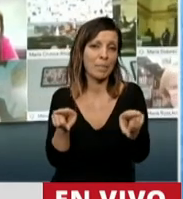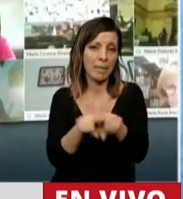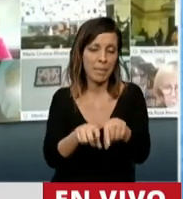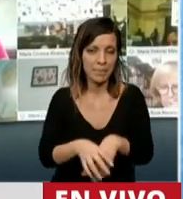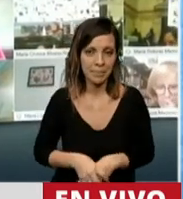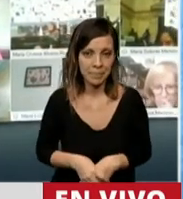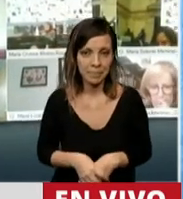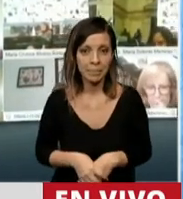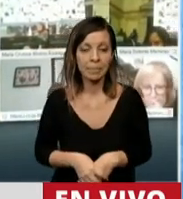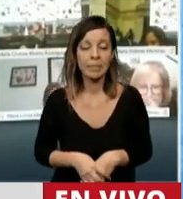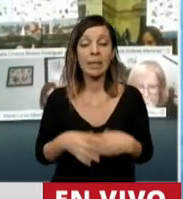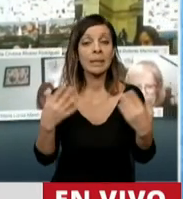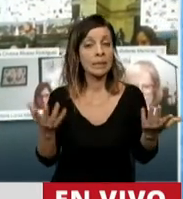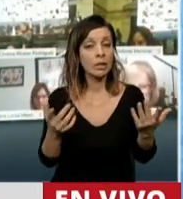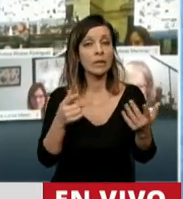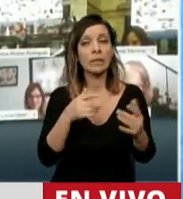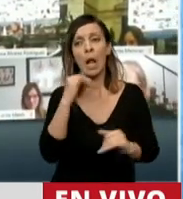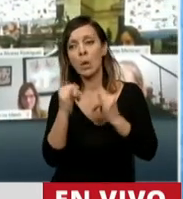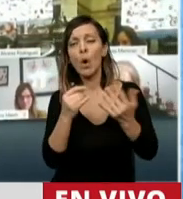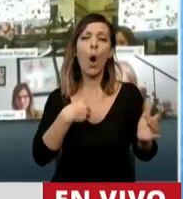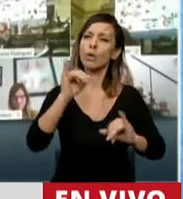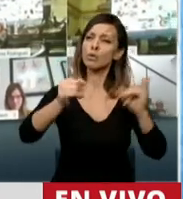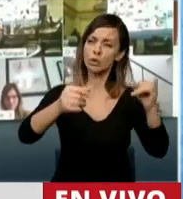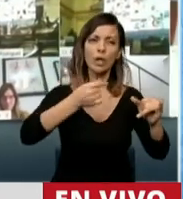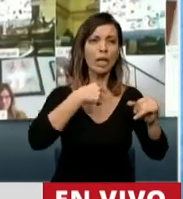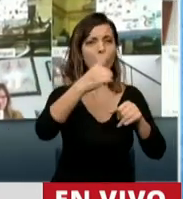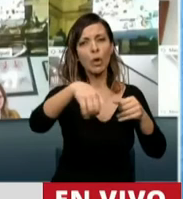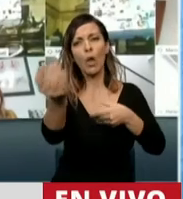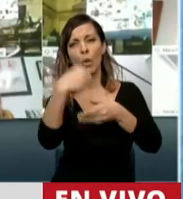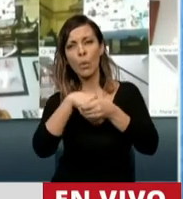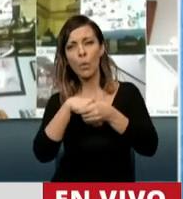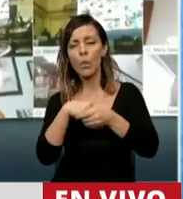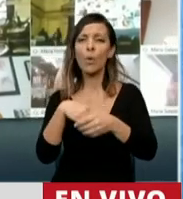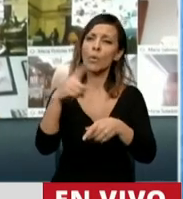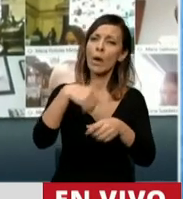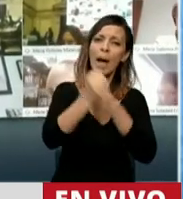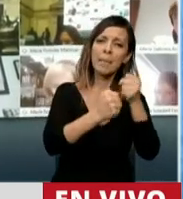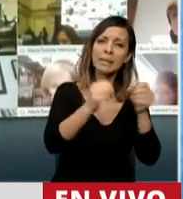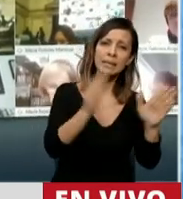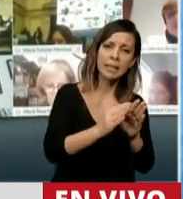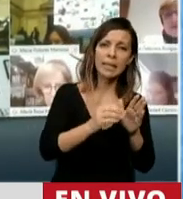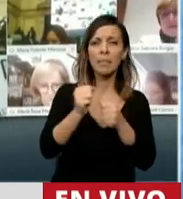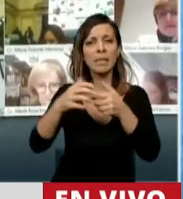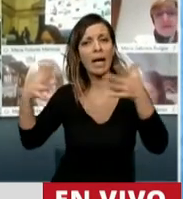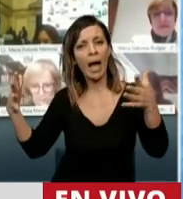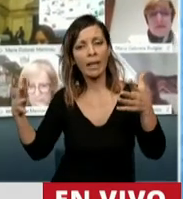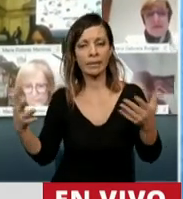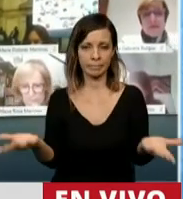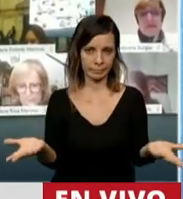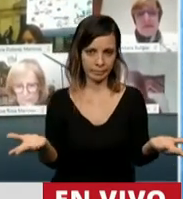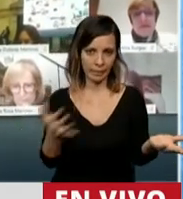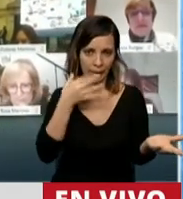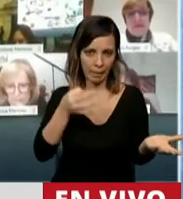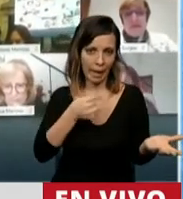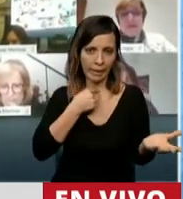Entonces, el discurso es queremos que todos se incorporen, las chicas, pero también las grandes. Realmente están queriendo que las